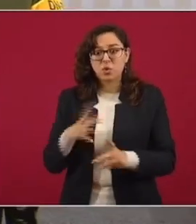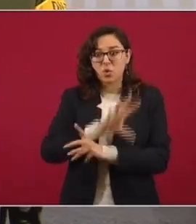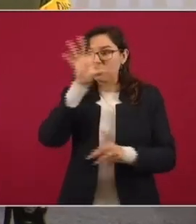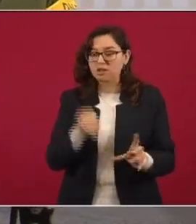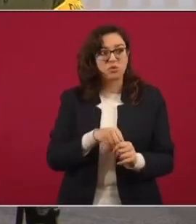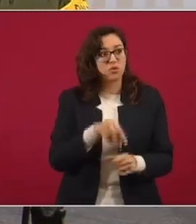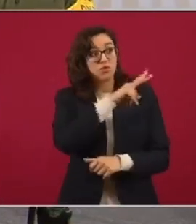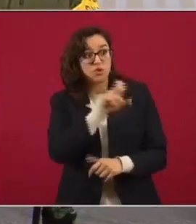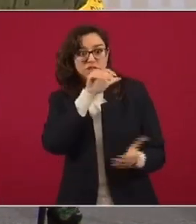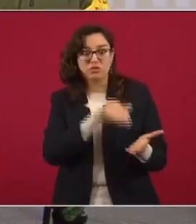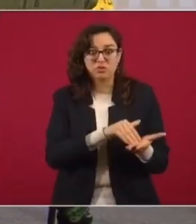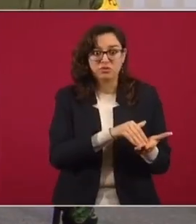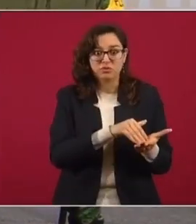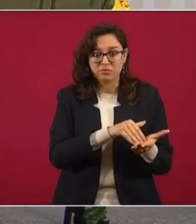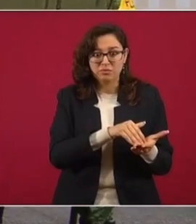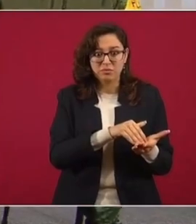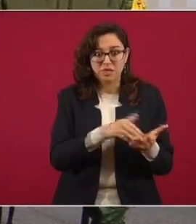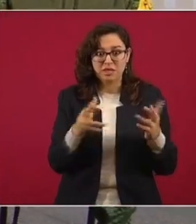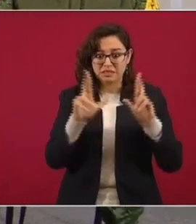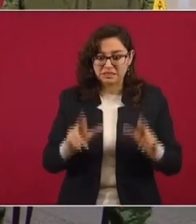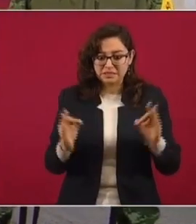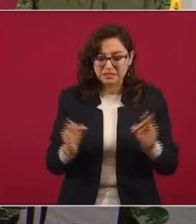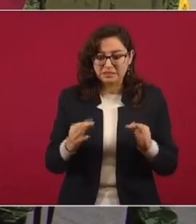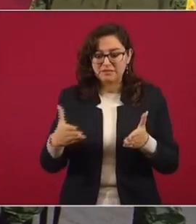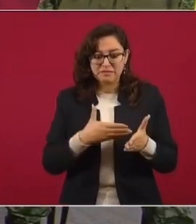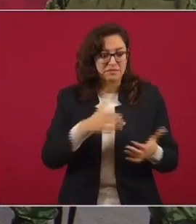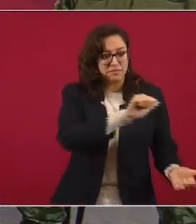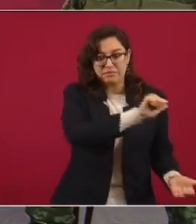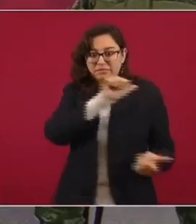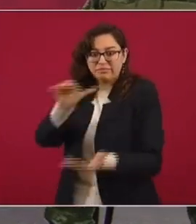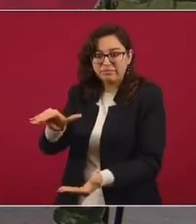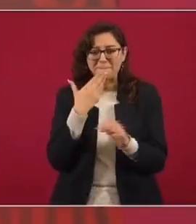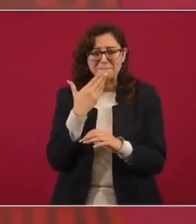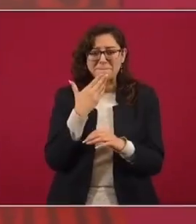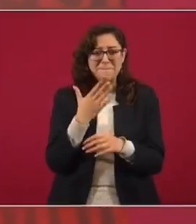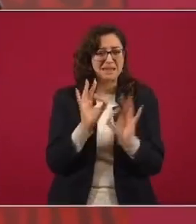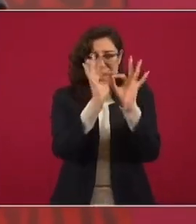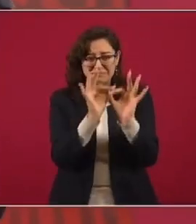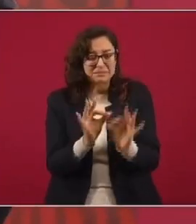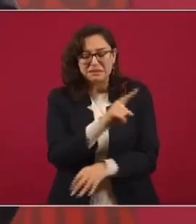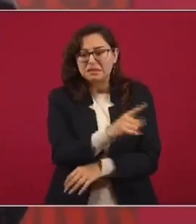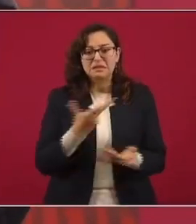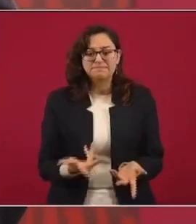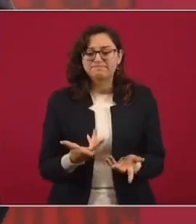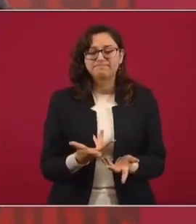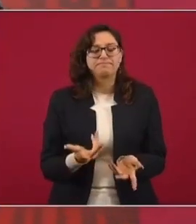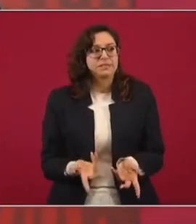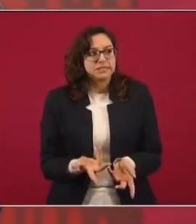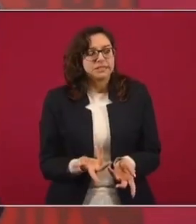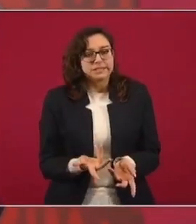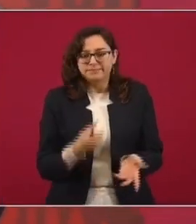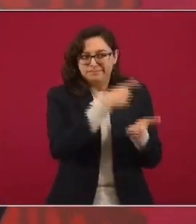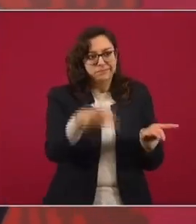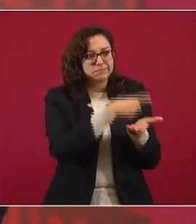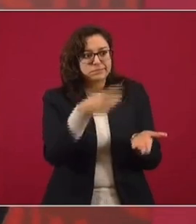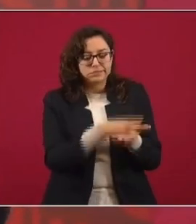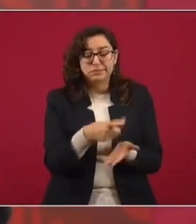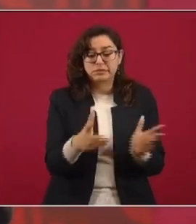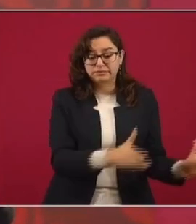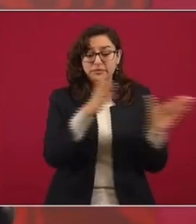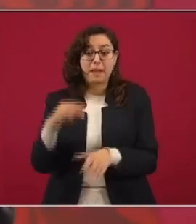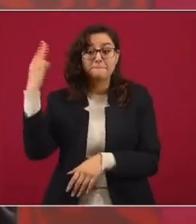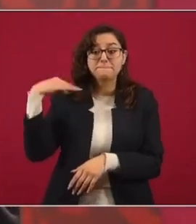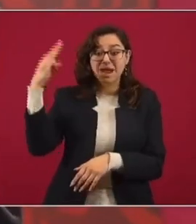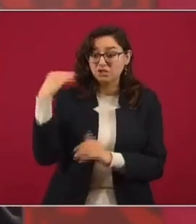tener todos los enseres para marzo. Porque ya no podemos entregar en abril ni mayo porque hay elecciones. Vamos a hablar a quienes les van a llegar antes de marzo.